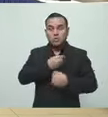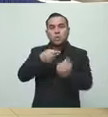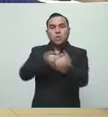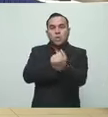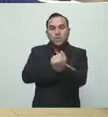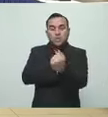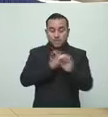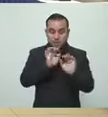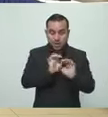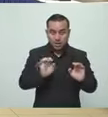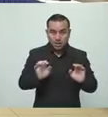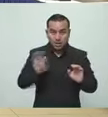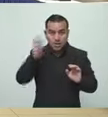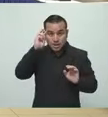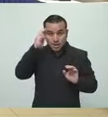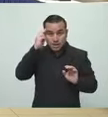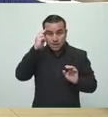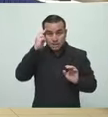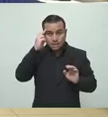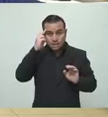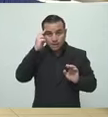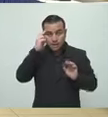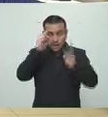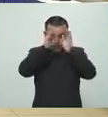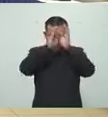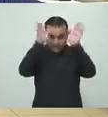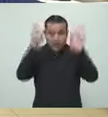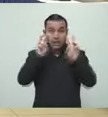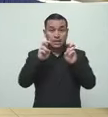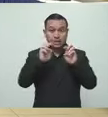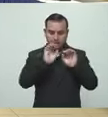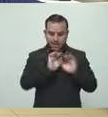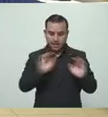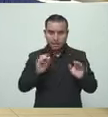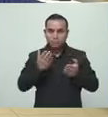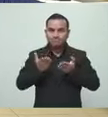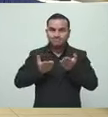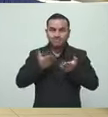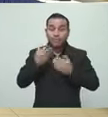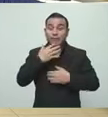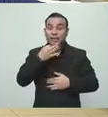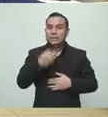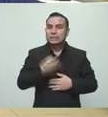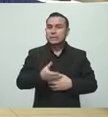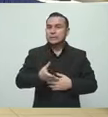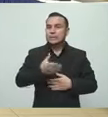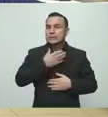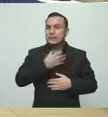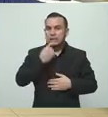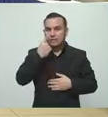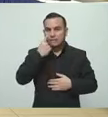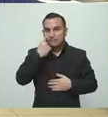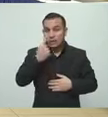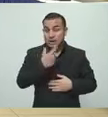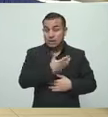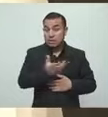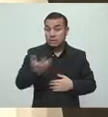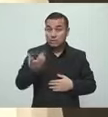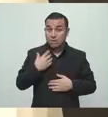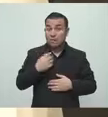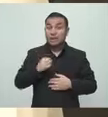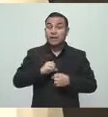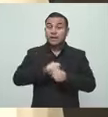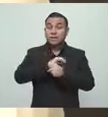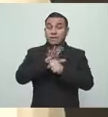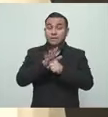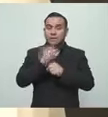centro de referencia nacional en el área pediátrica, es duro saber que esta enfermedad también